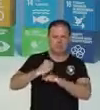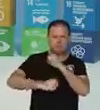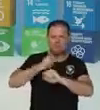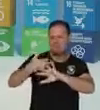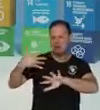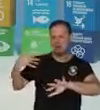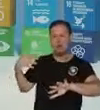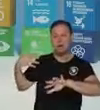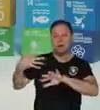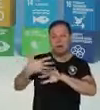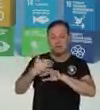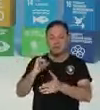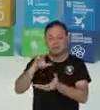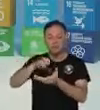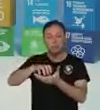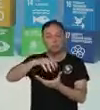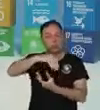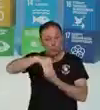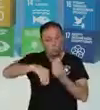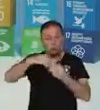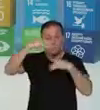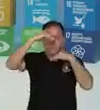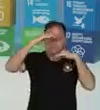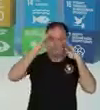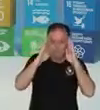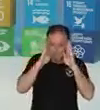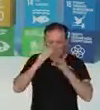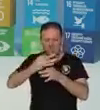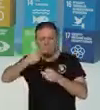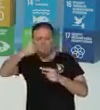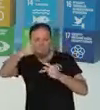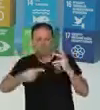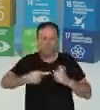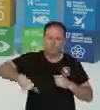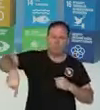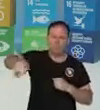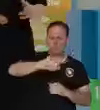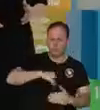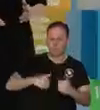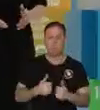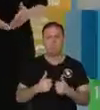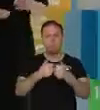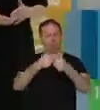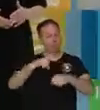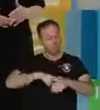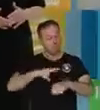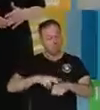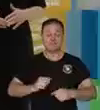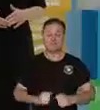instituciones, tanto el sector público como privado, también la academia, nos estamos fortaleciendo todos como país mismo. Y por supuesto,